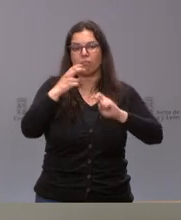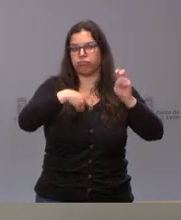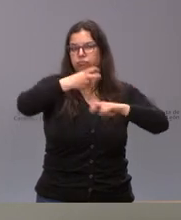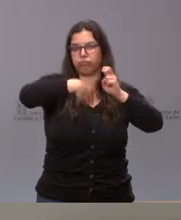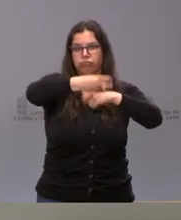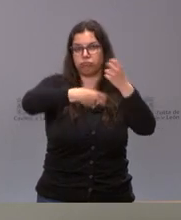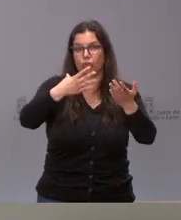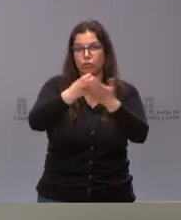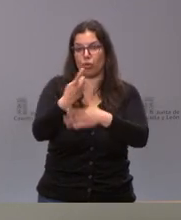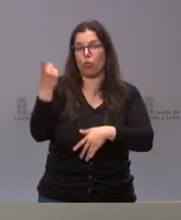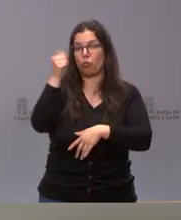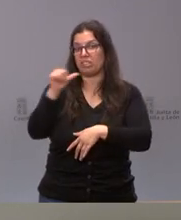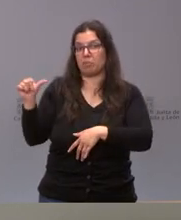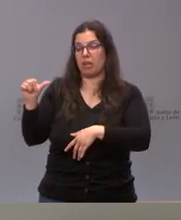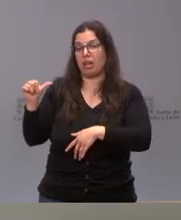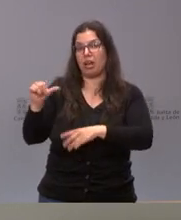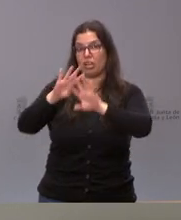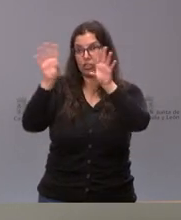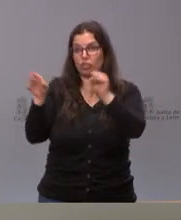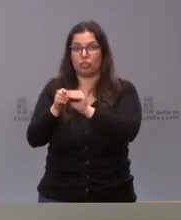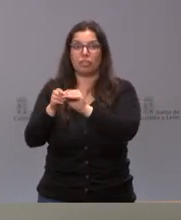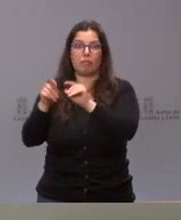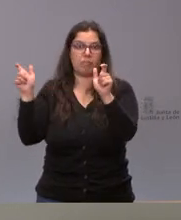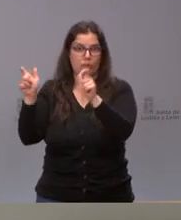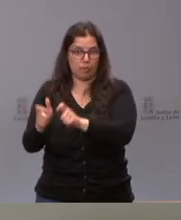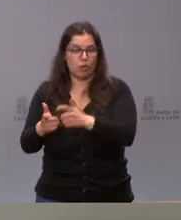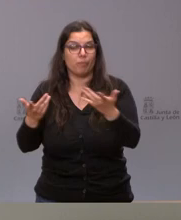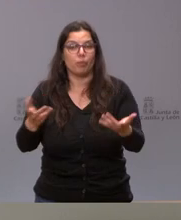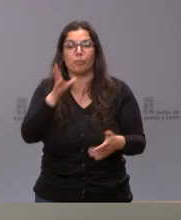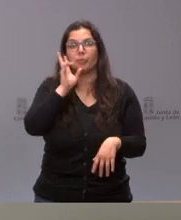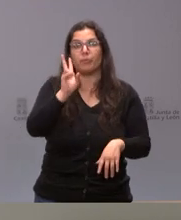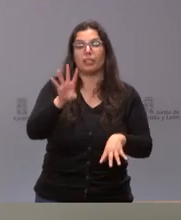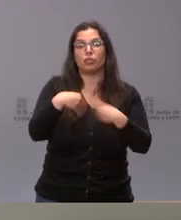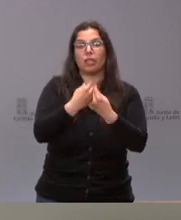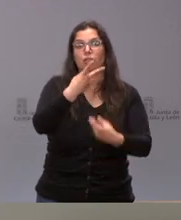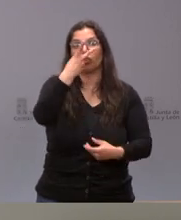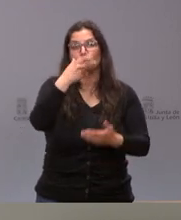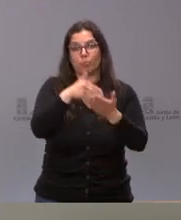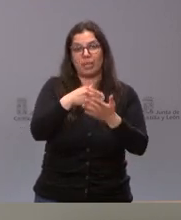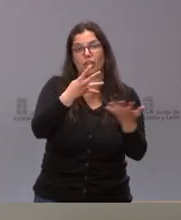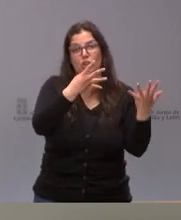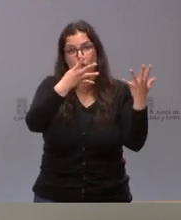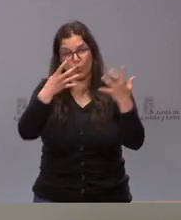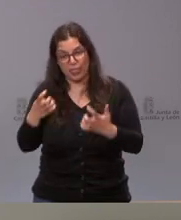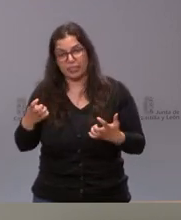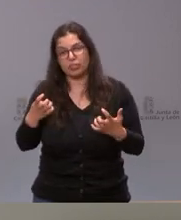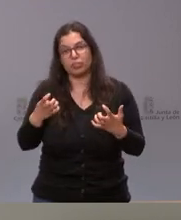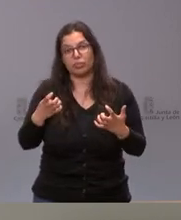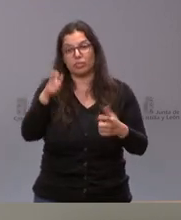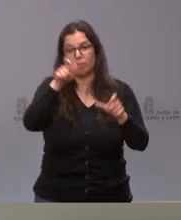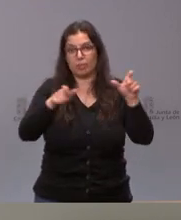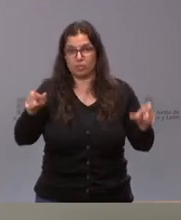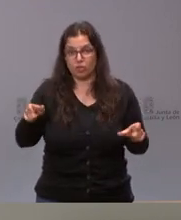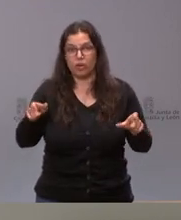sobre el cómputo total cada día son menos relevantes. De hecho, como ven ustedes, de los 2.900 personas